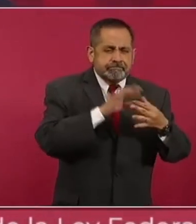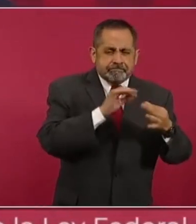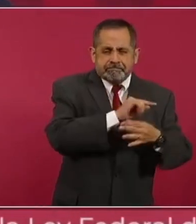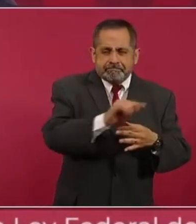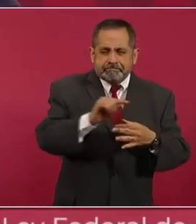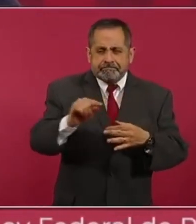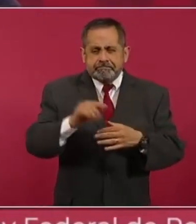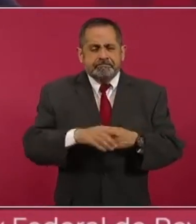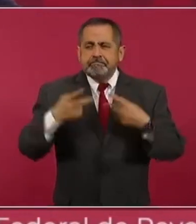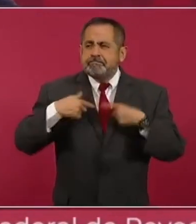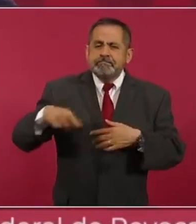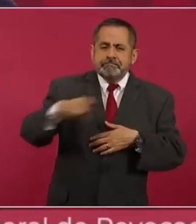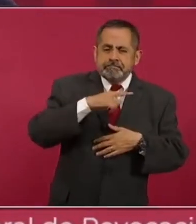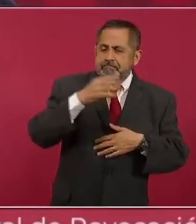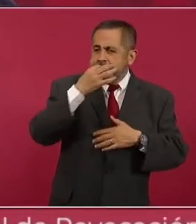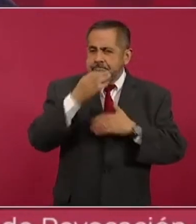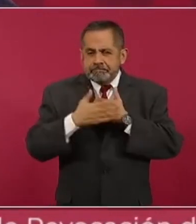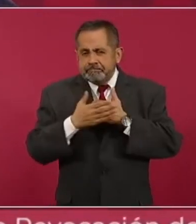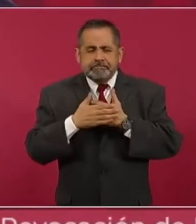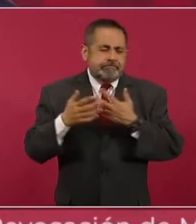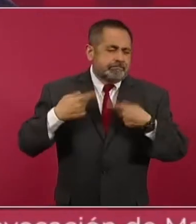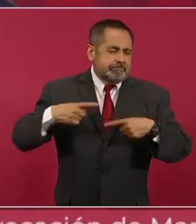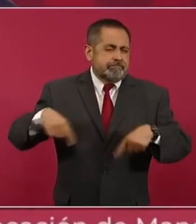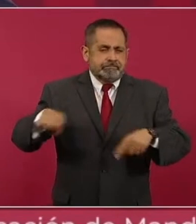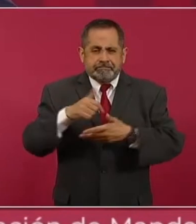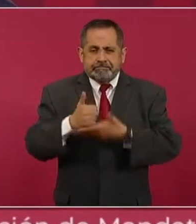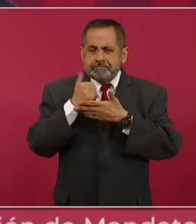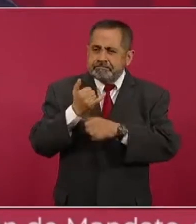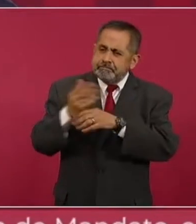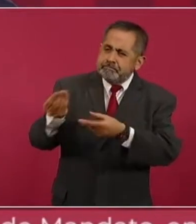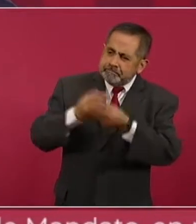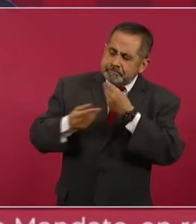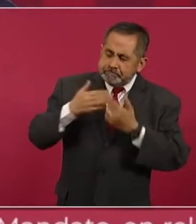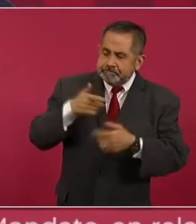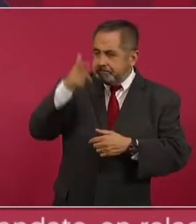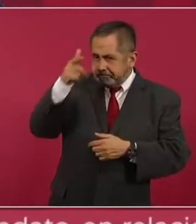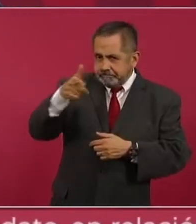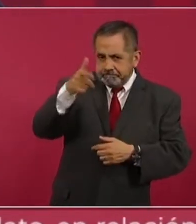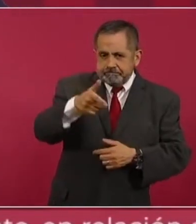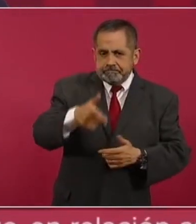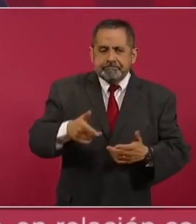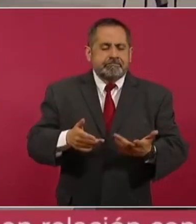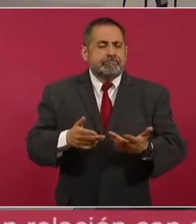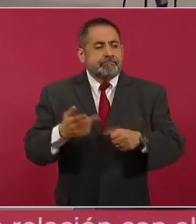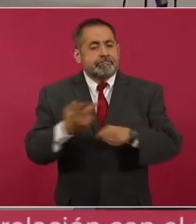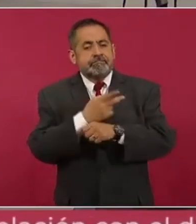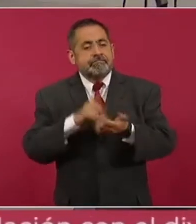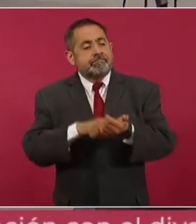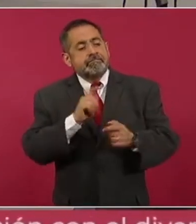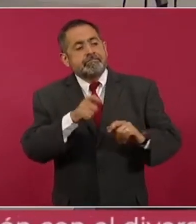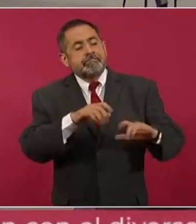los ciudadanos, la gente a informarme de lo que está